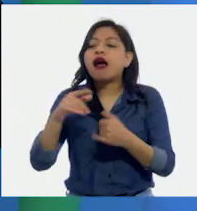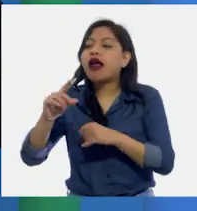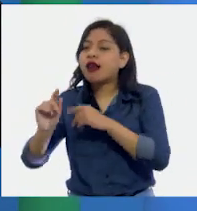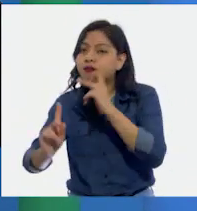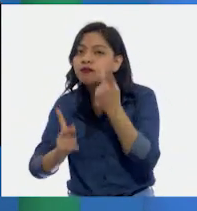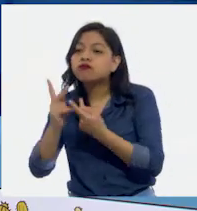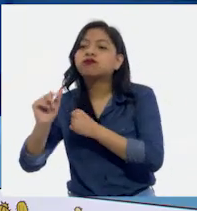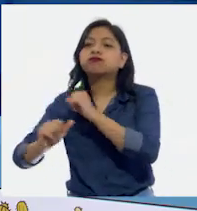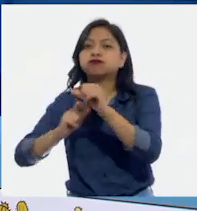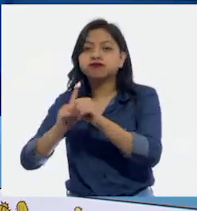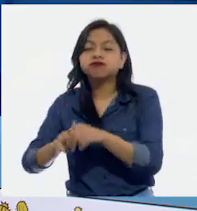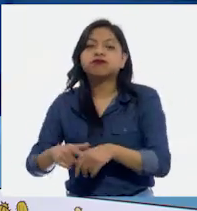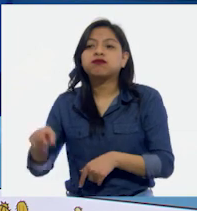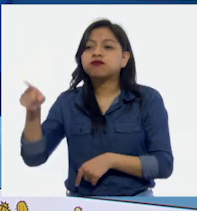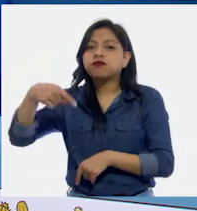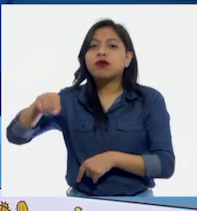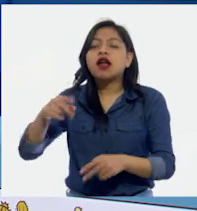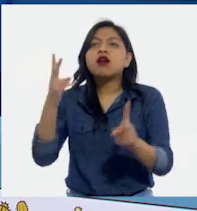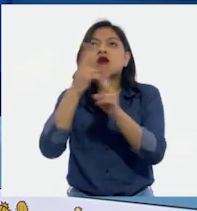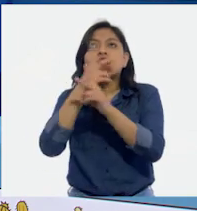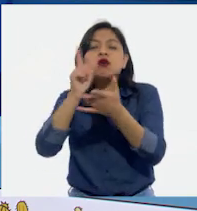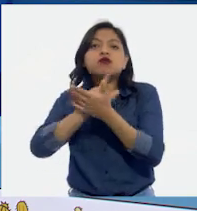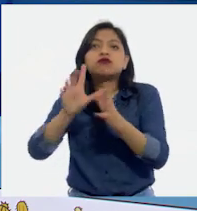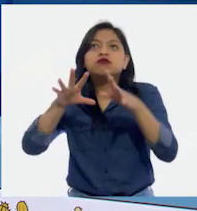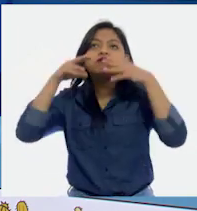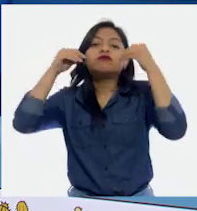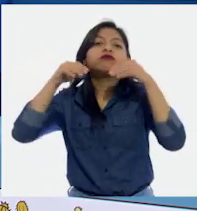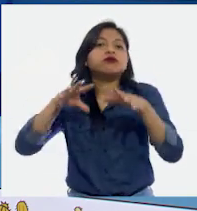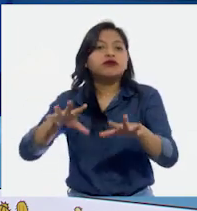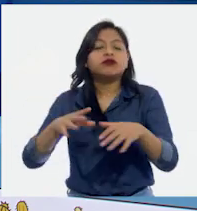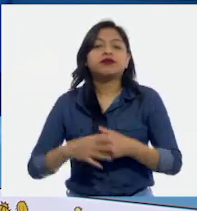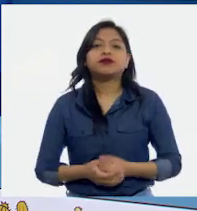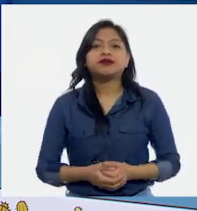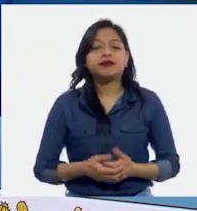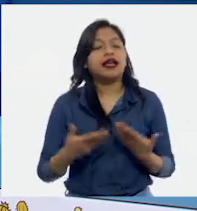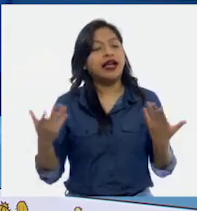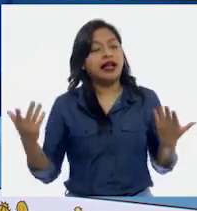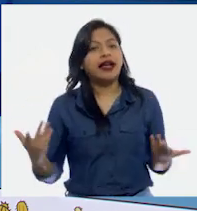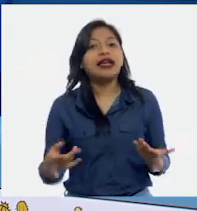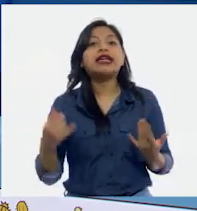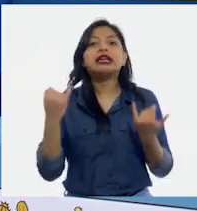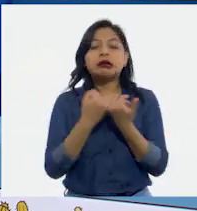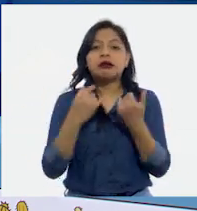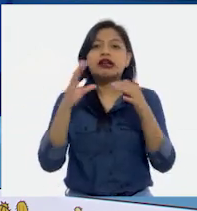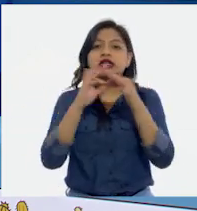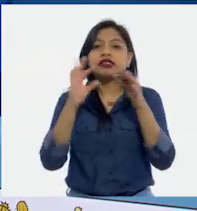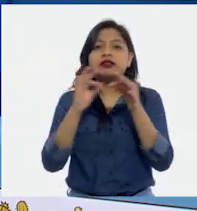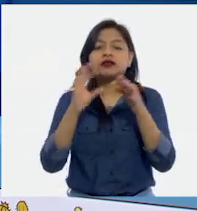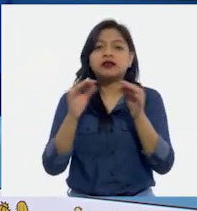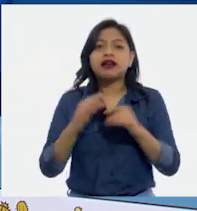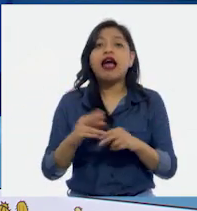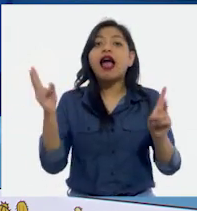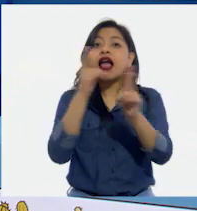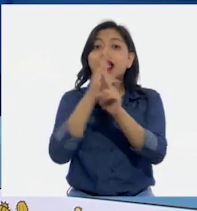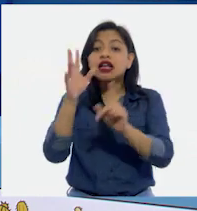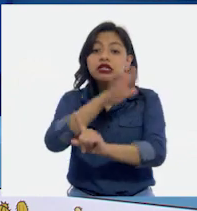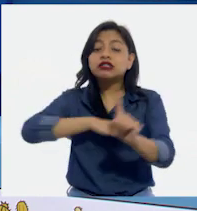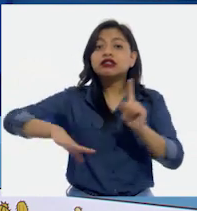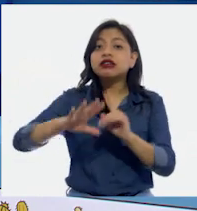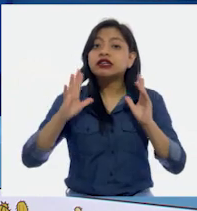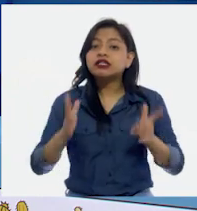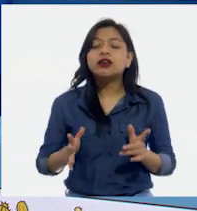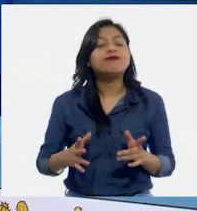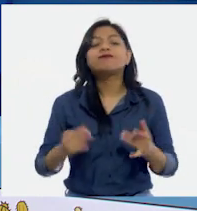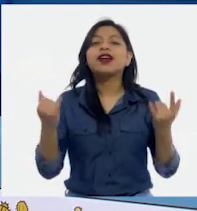vivos. Ahora lo tengo más claro, maestro. Y me gustaría agregar que además del aire, otros factores físicos son